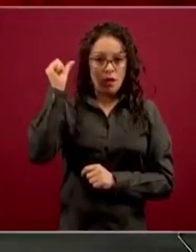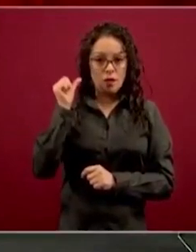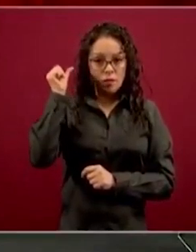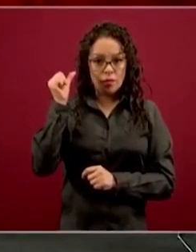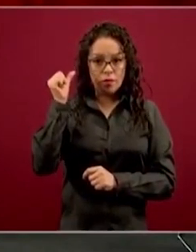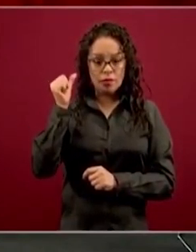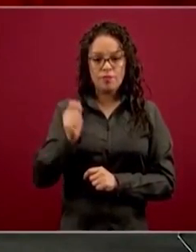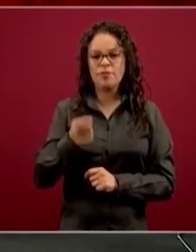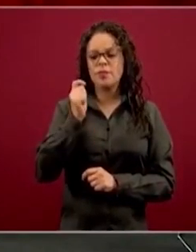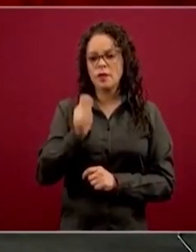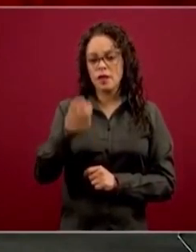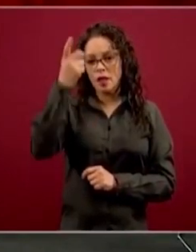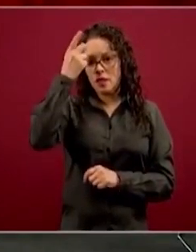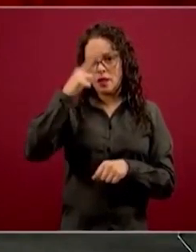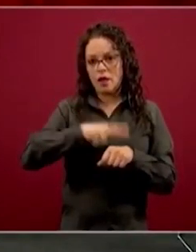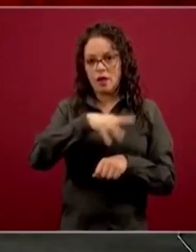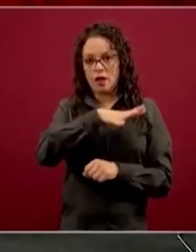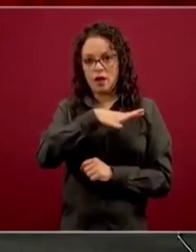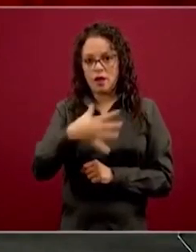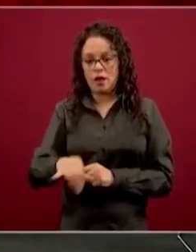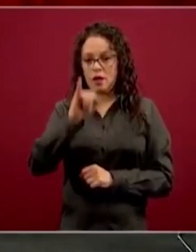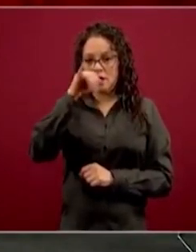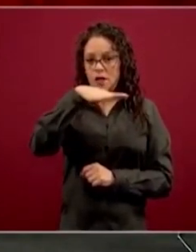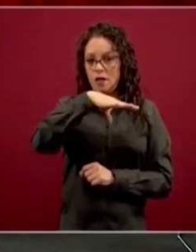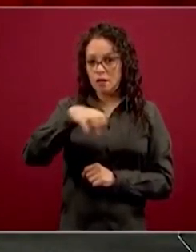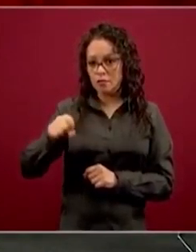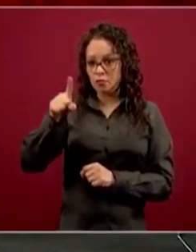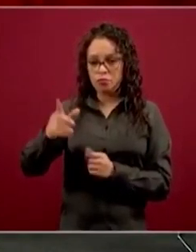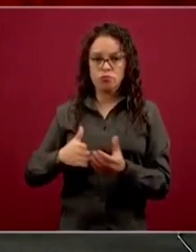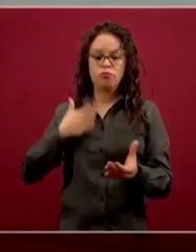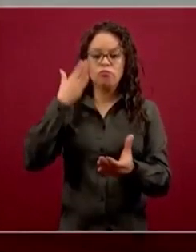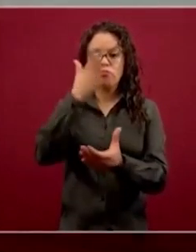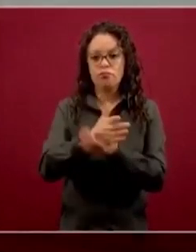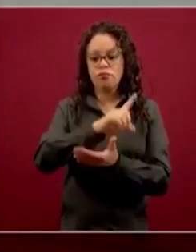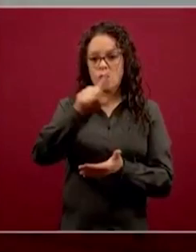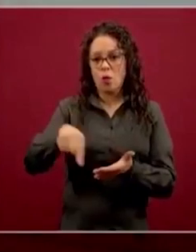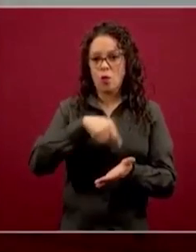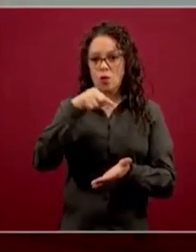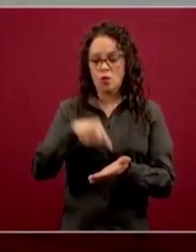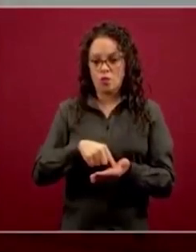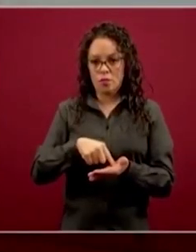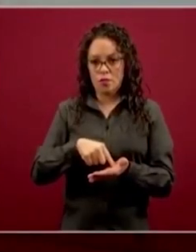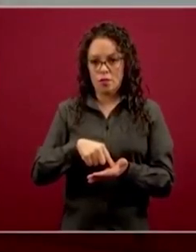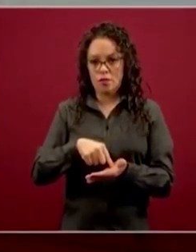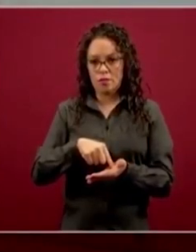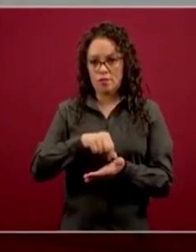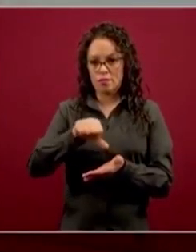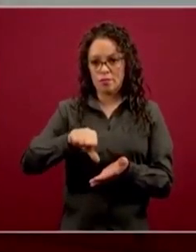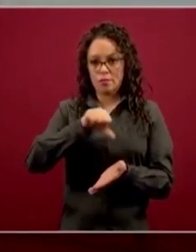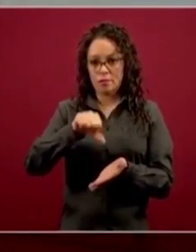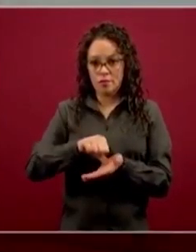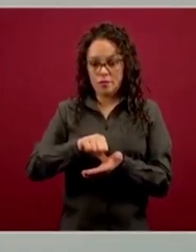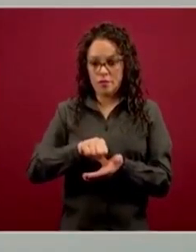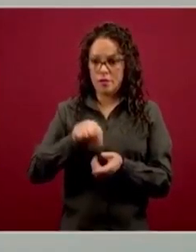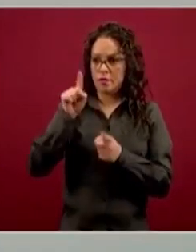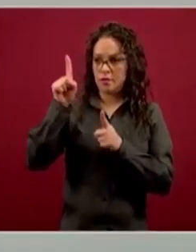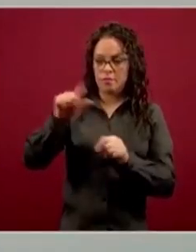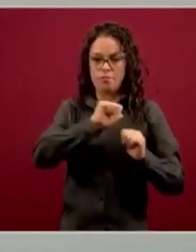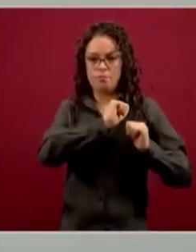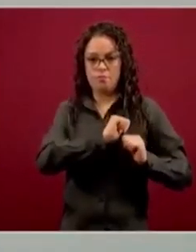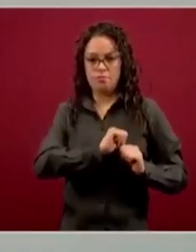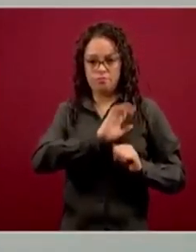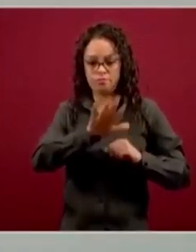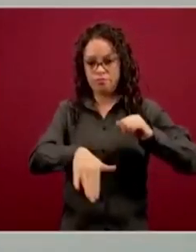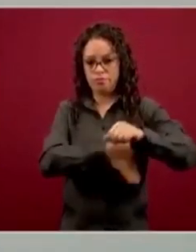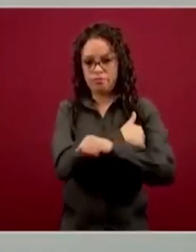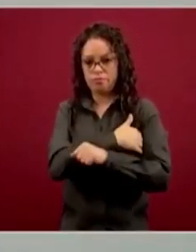del Seguro Social estuvo en los almacenes centrales de Vallejo, en donde encabezó